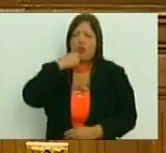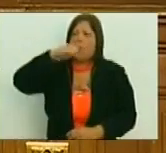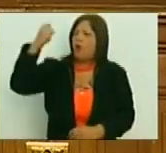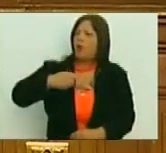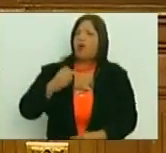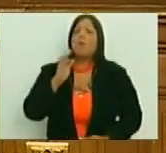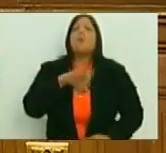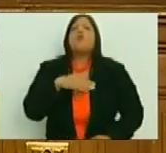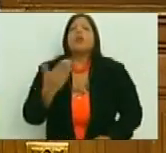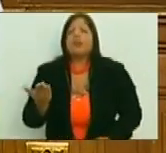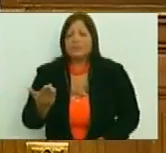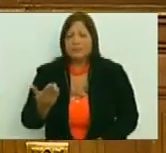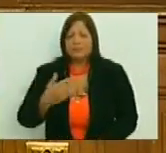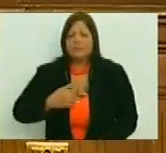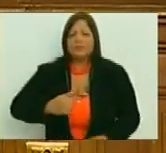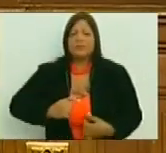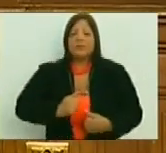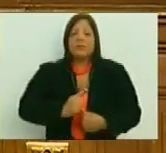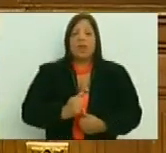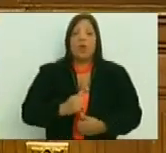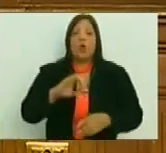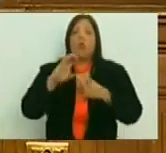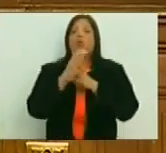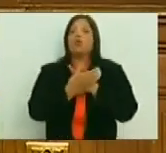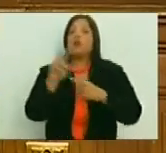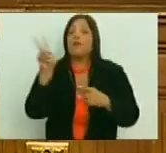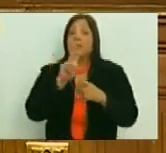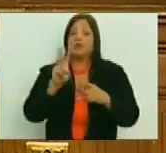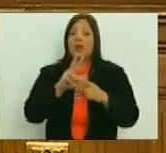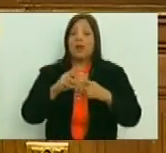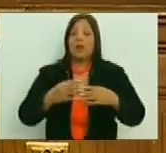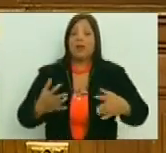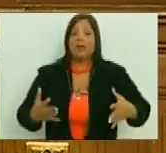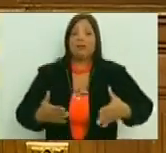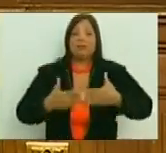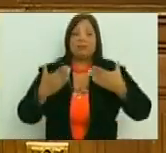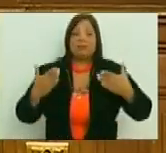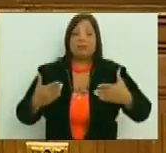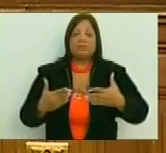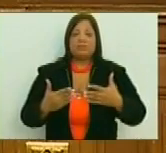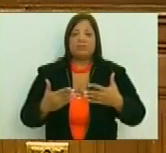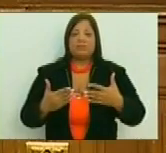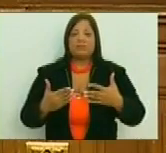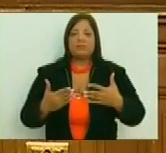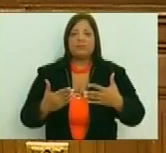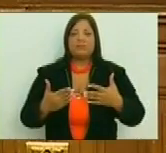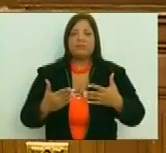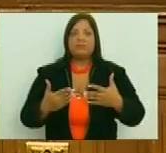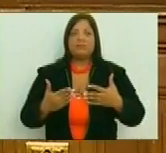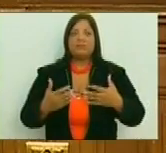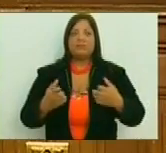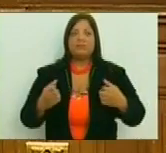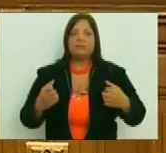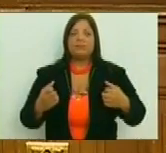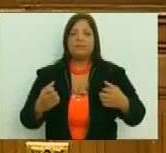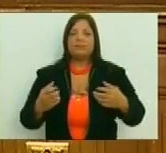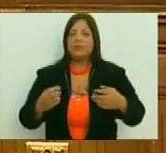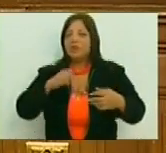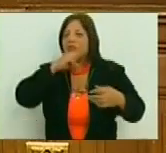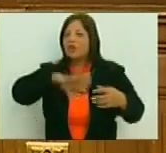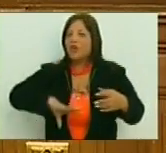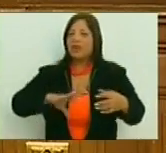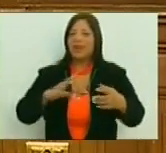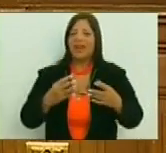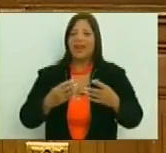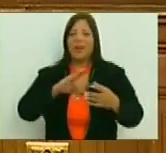Bueno, porque es que la cultura venezolana se ha nutrido de nuestro acervo histórico